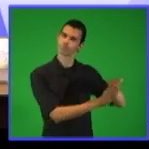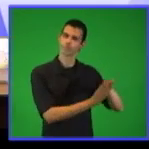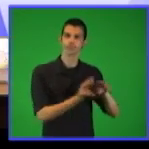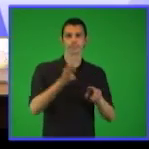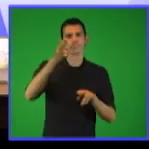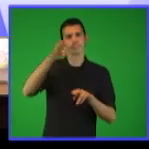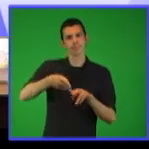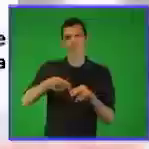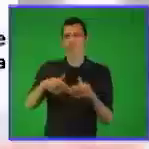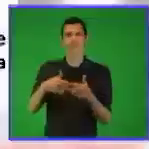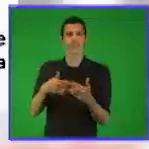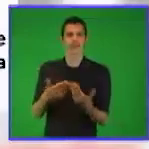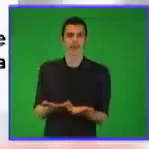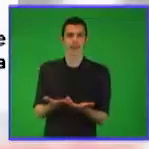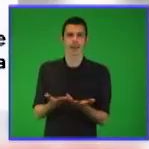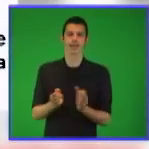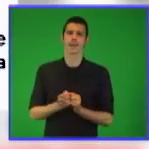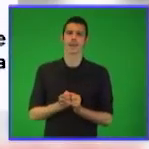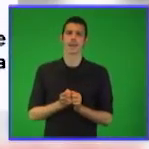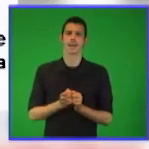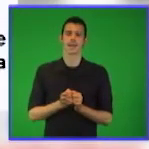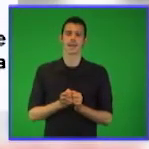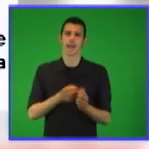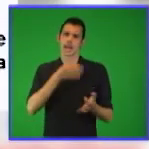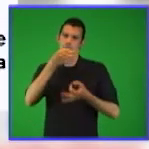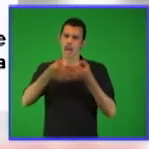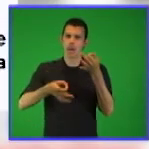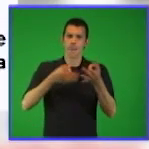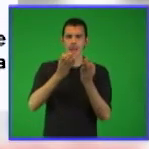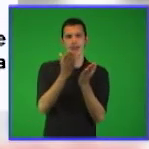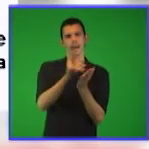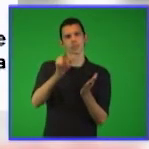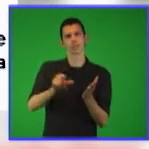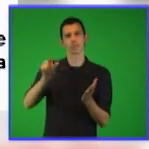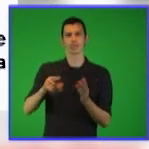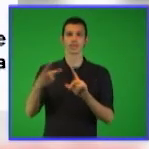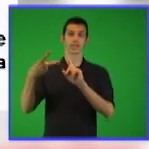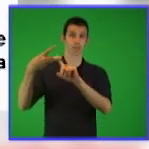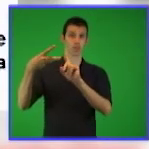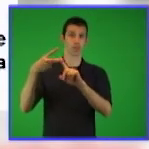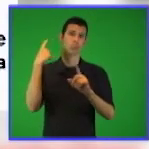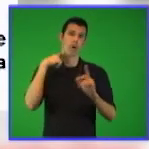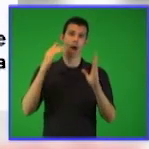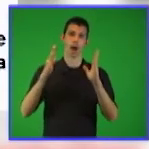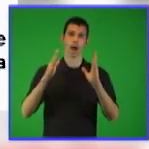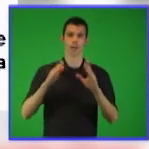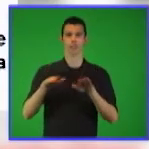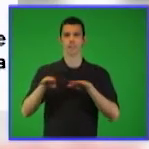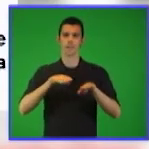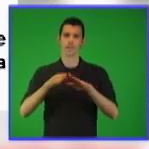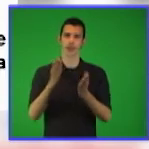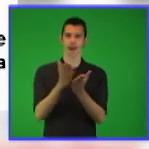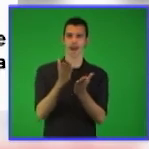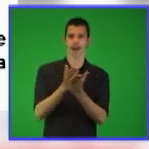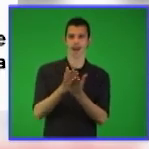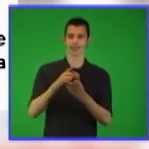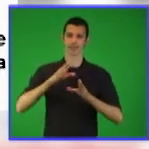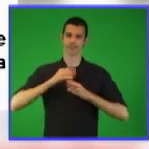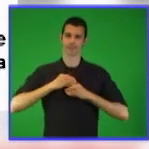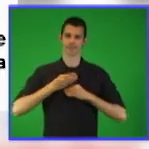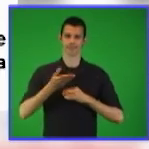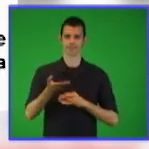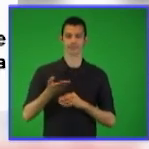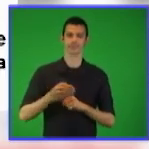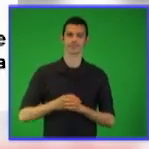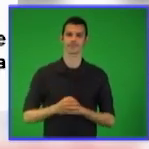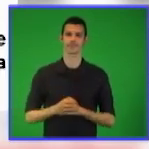Pasemos ahora a orientar a los estudiantes de segundo año de la